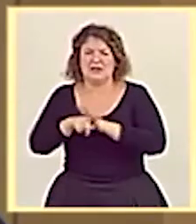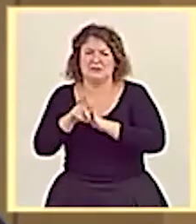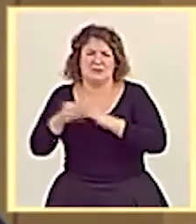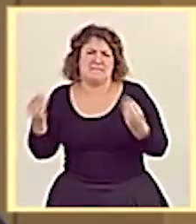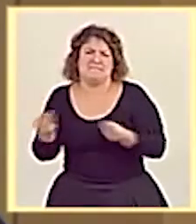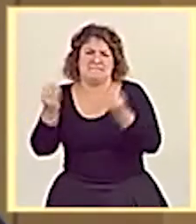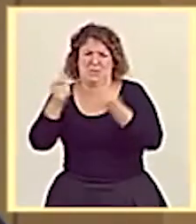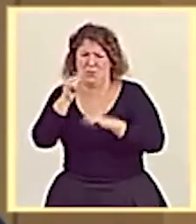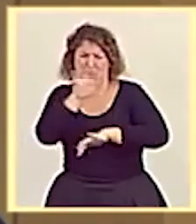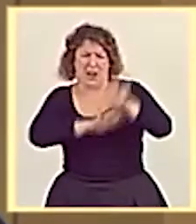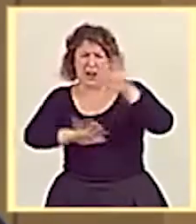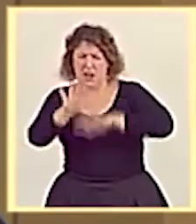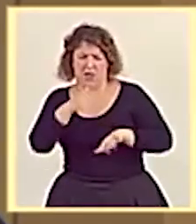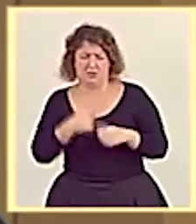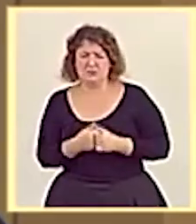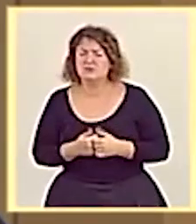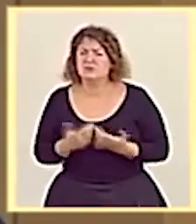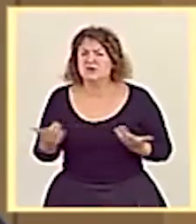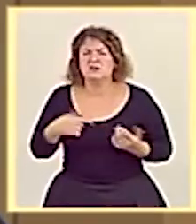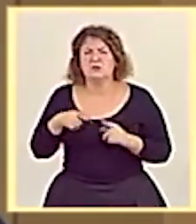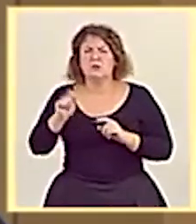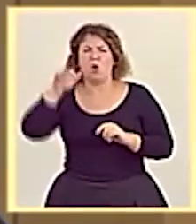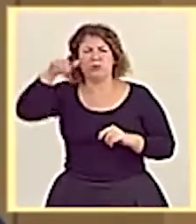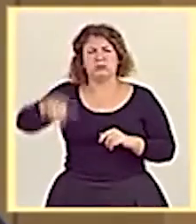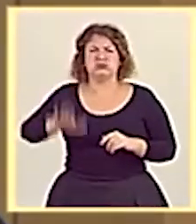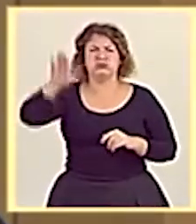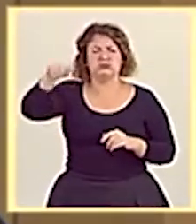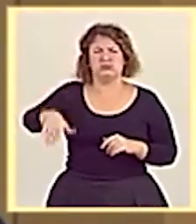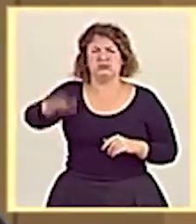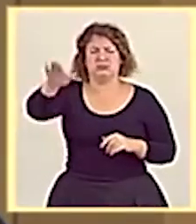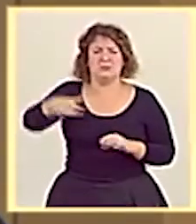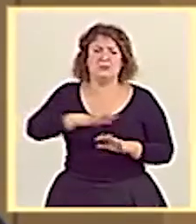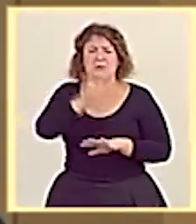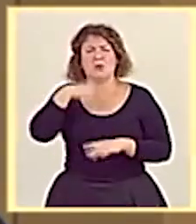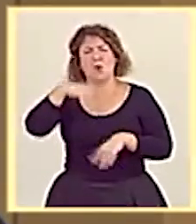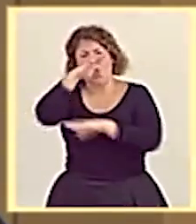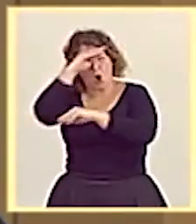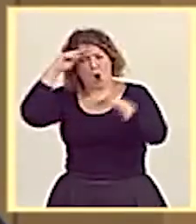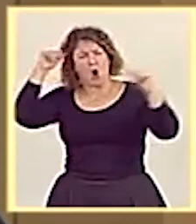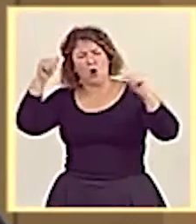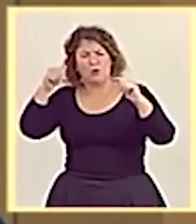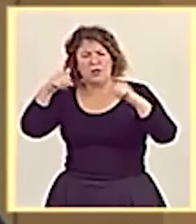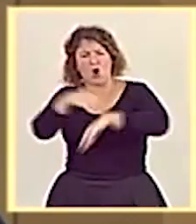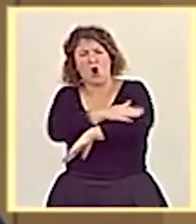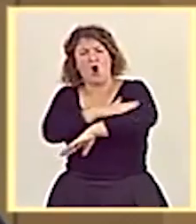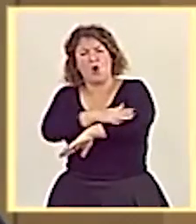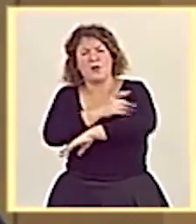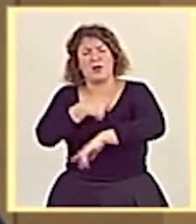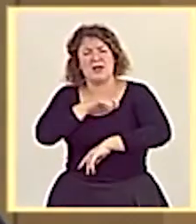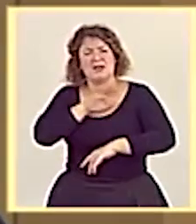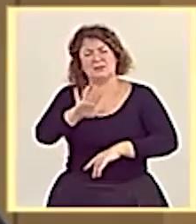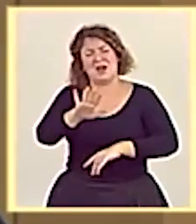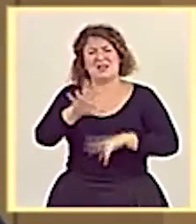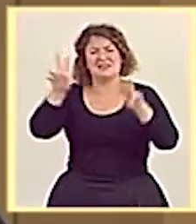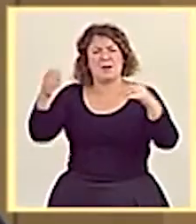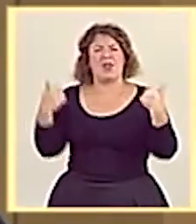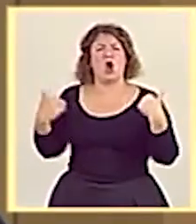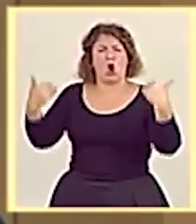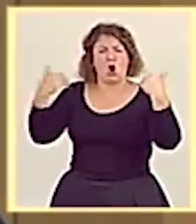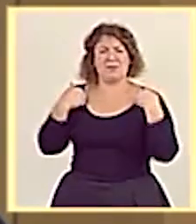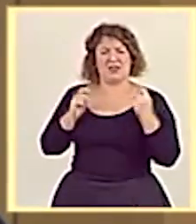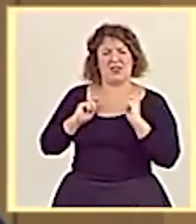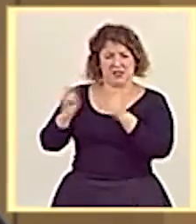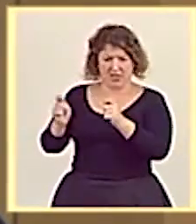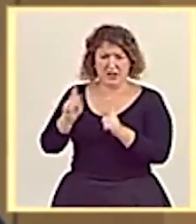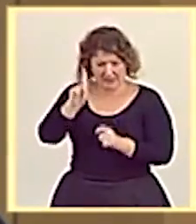albur de vaivenes. Es verdad que siempre ha existido cierta tendencia al olvido por parte de los gobiernos del Estado para con las competencias. También